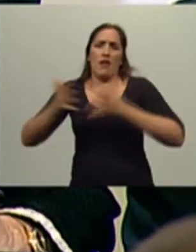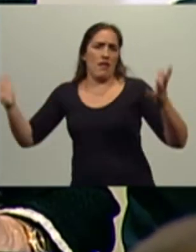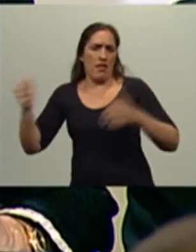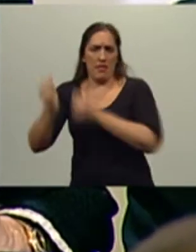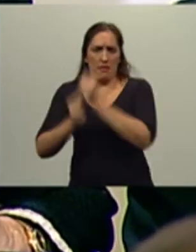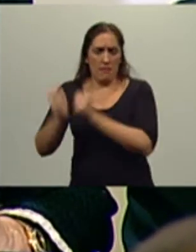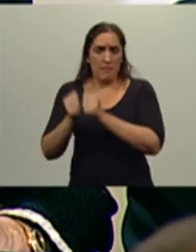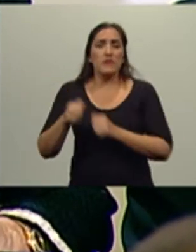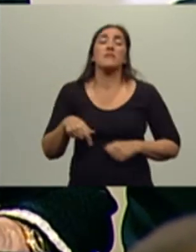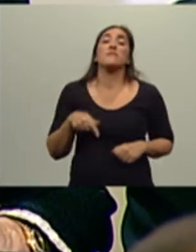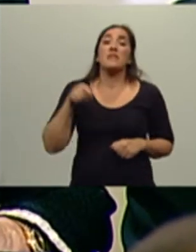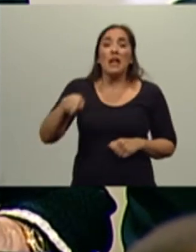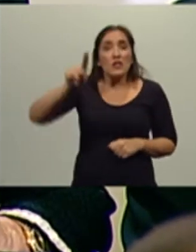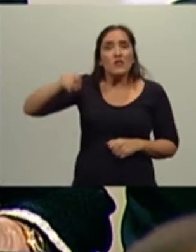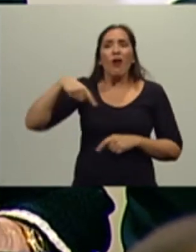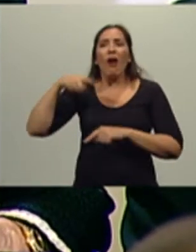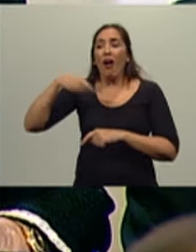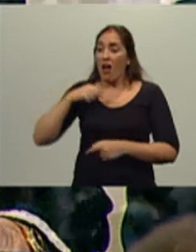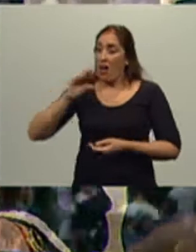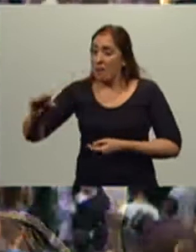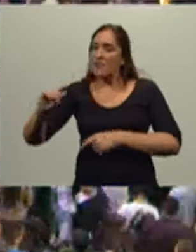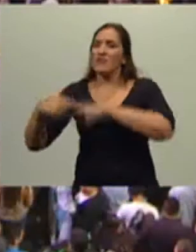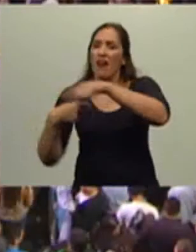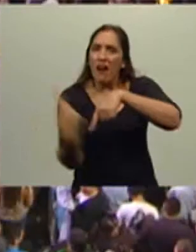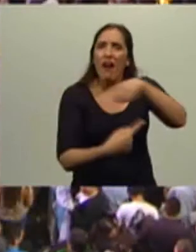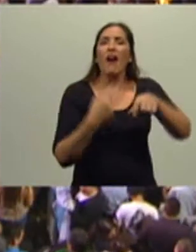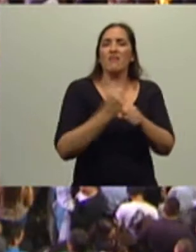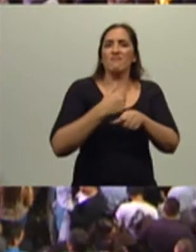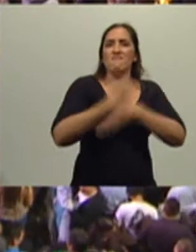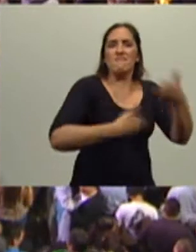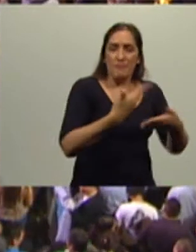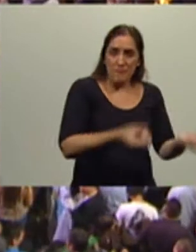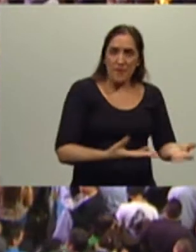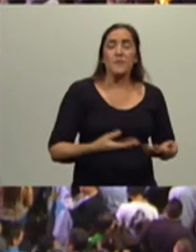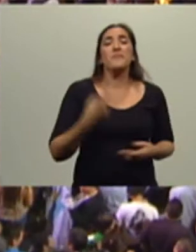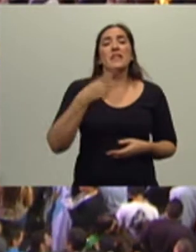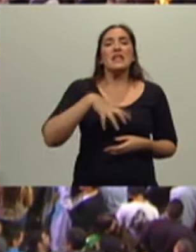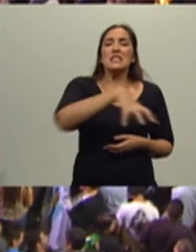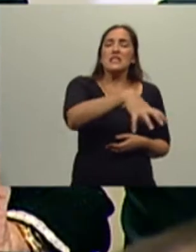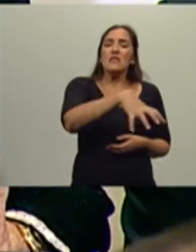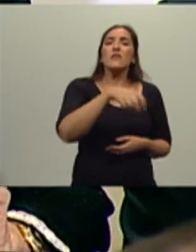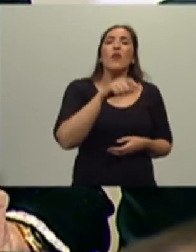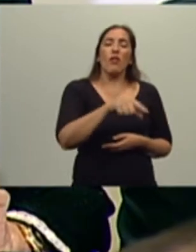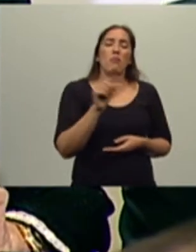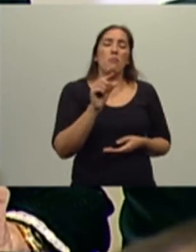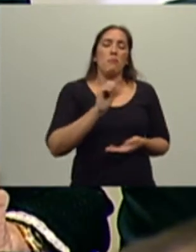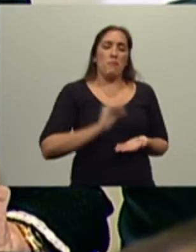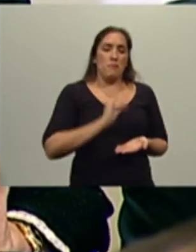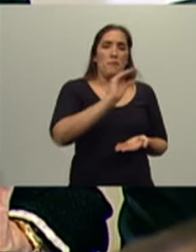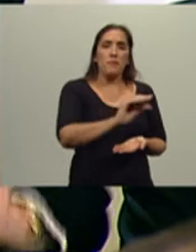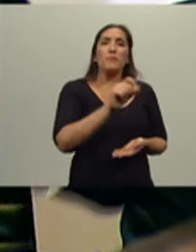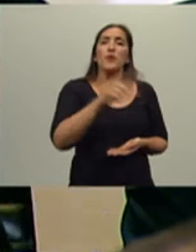ofertas en materia de crédito para todo el sector. Qué bueno es decirlo, el sector para el financiamiento